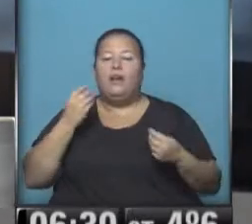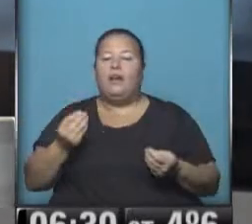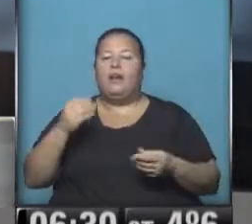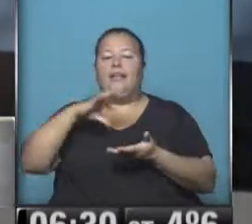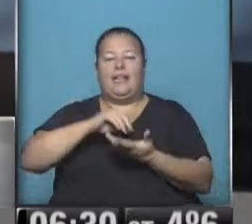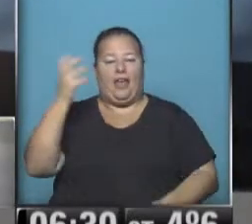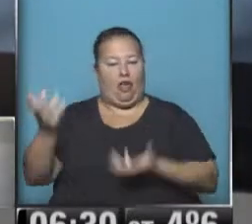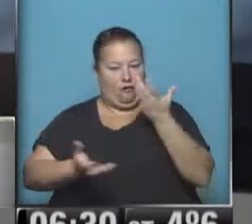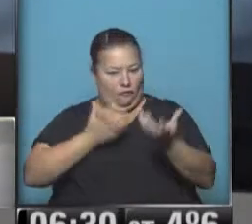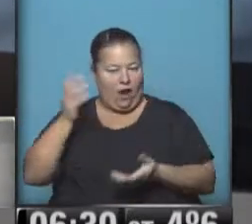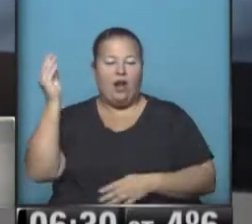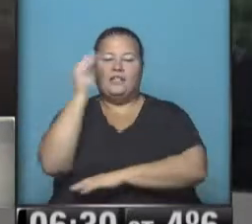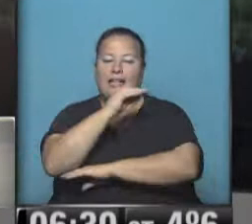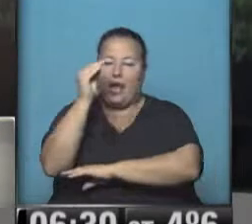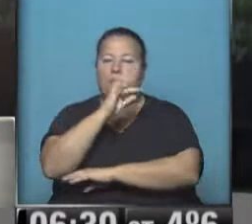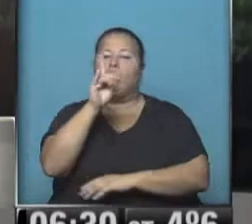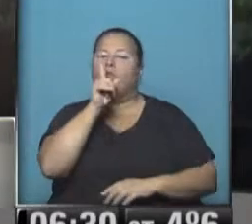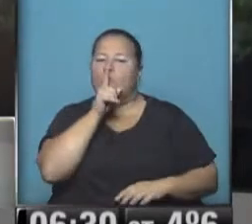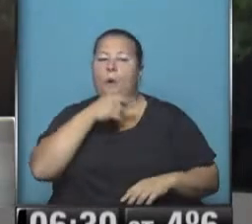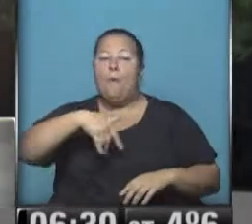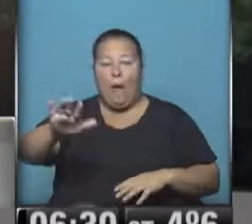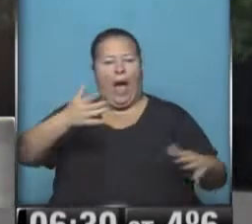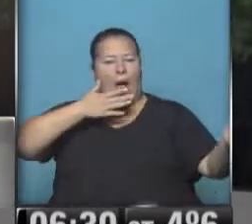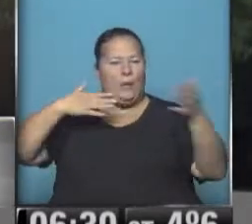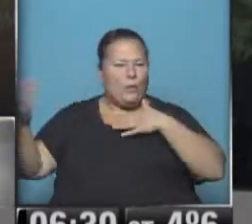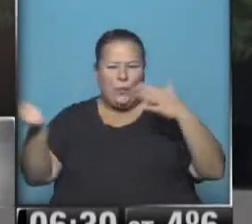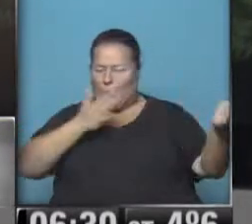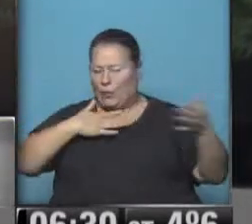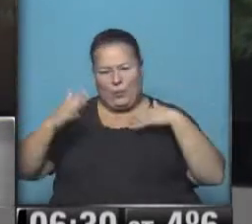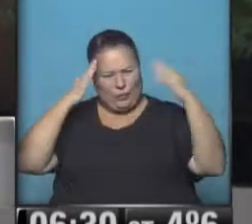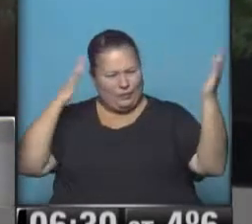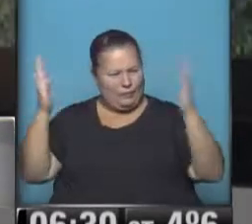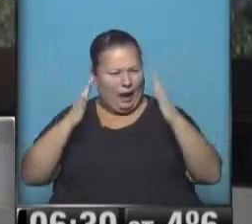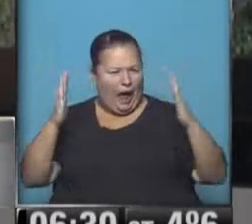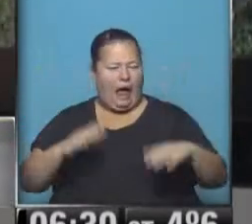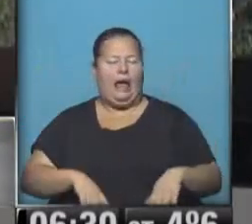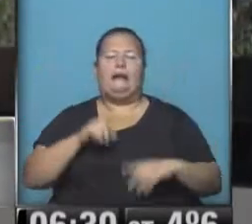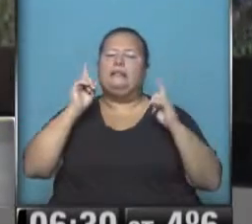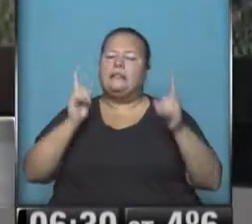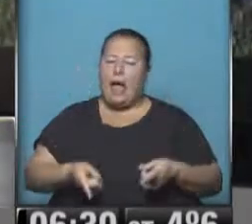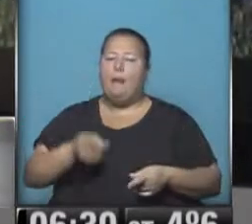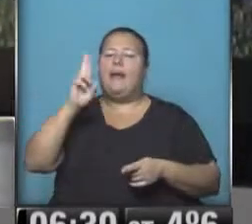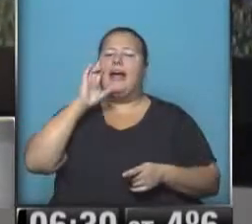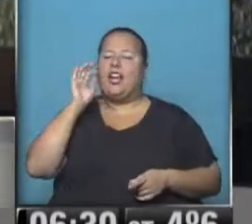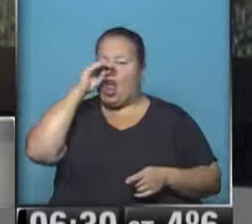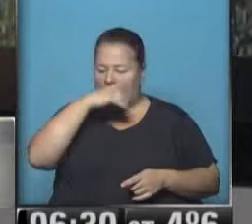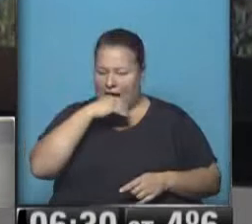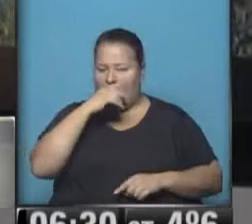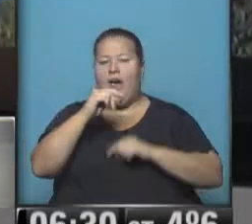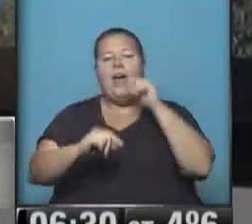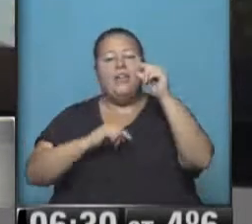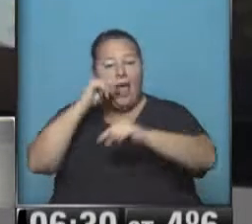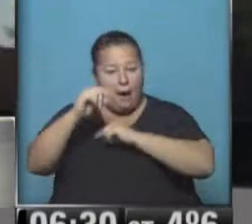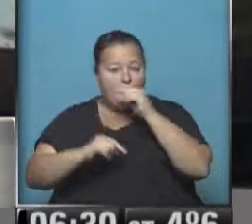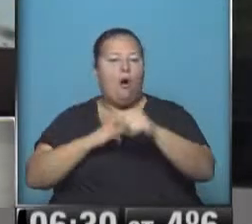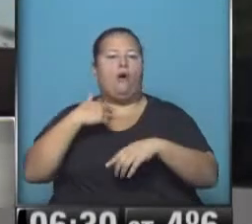en Tierra del Fuego, Santa Cruz, Chubut va a soplar, pero muy, muy fuerte. Incluso en Río Negro. Y despacito va a ir